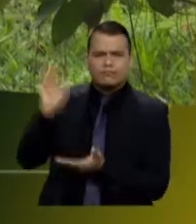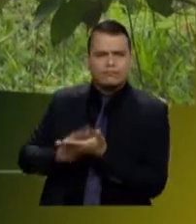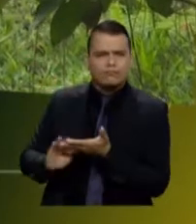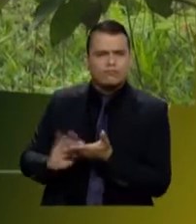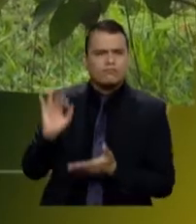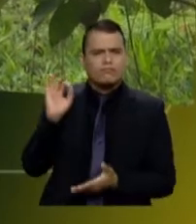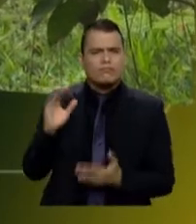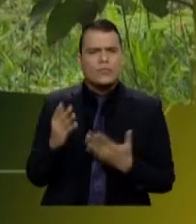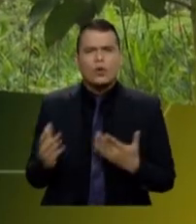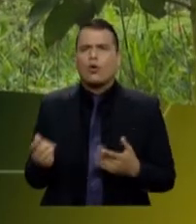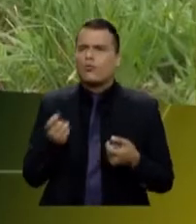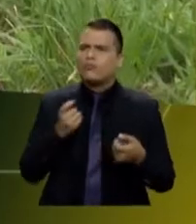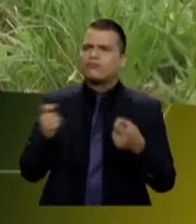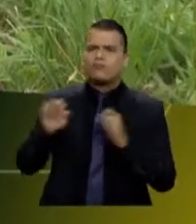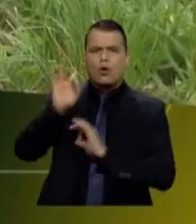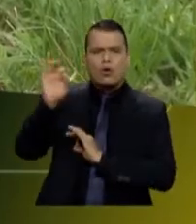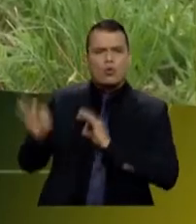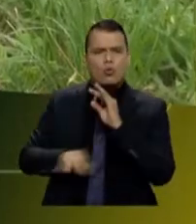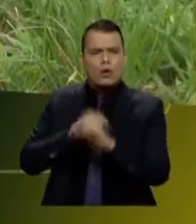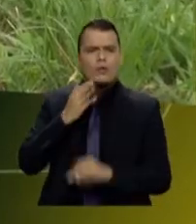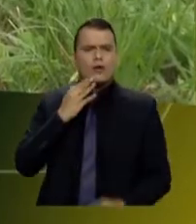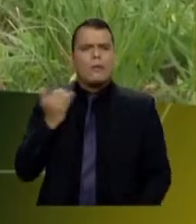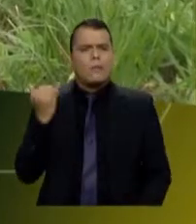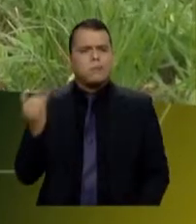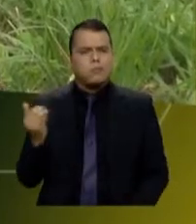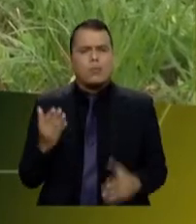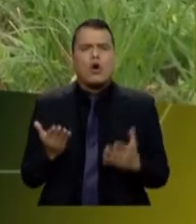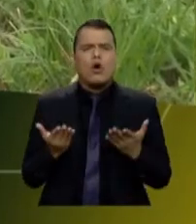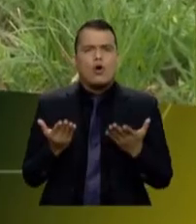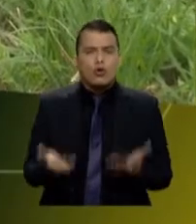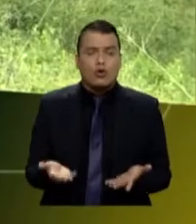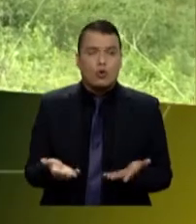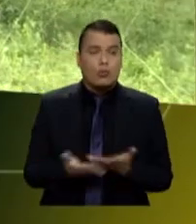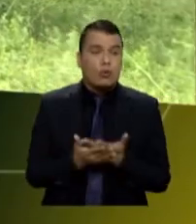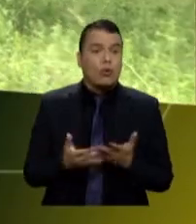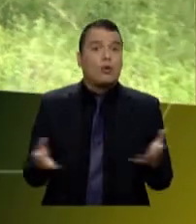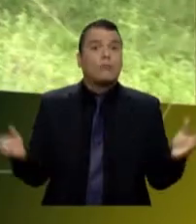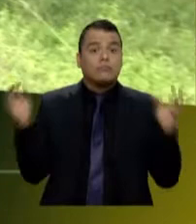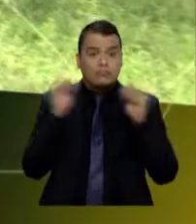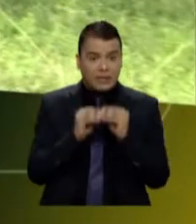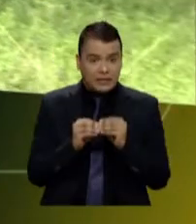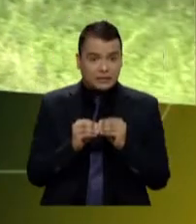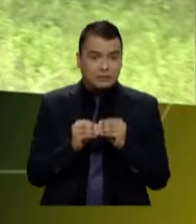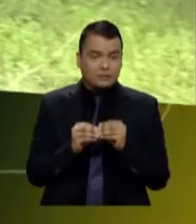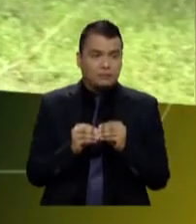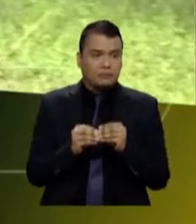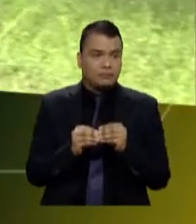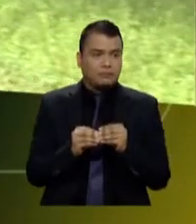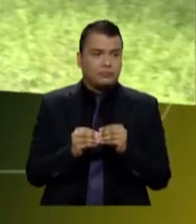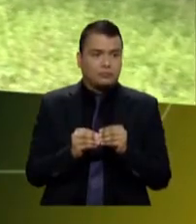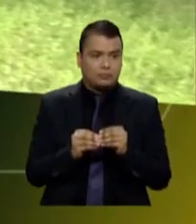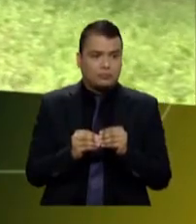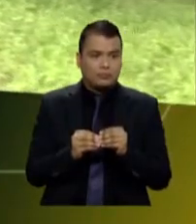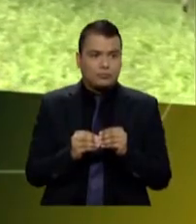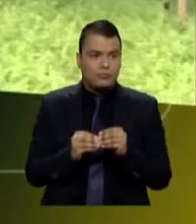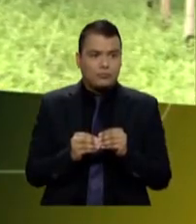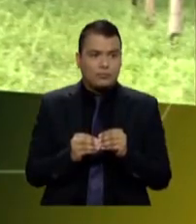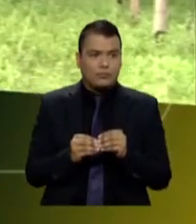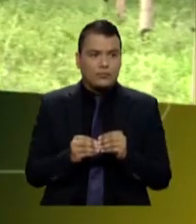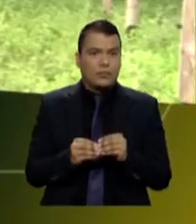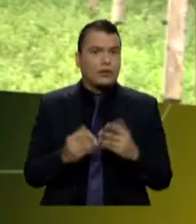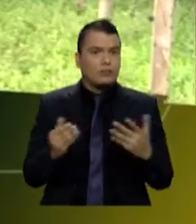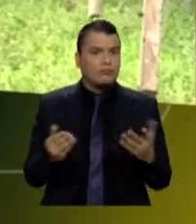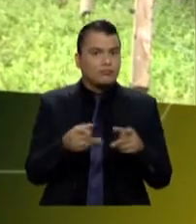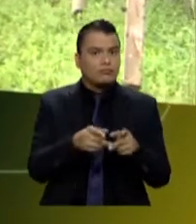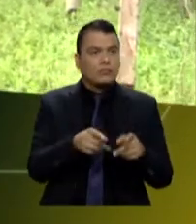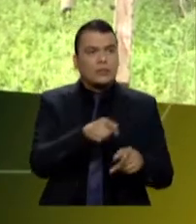manejo del paisaje, pero también de cómo cuidamos los nacimientos de agua, pero también de cómo empezamos a cambiar la cultura de nuestro sector productivo